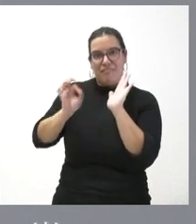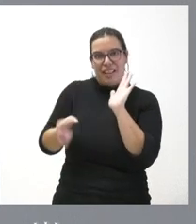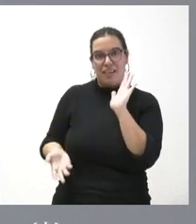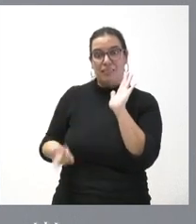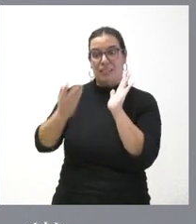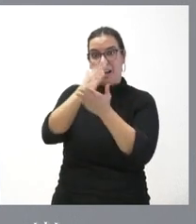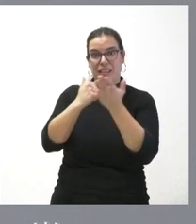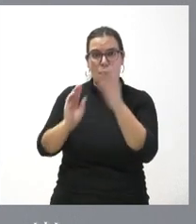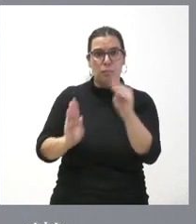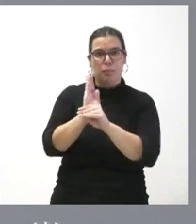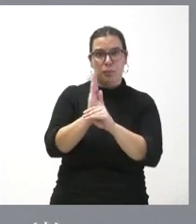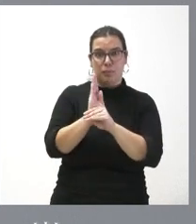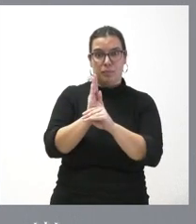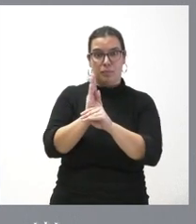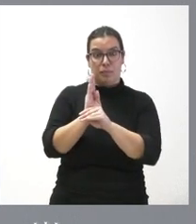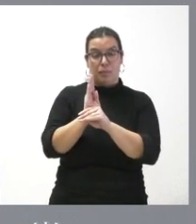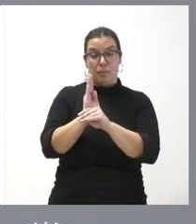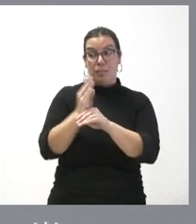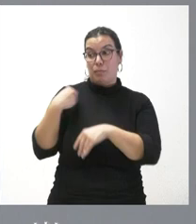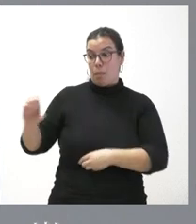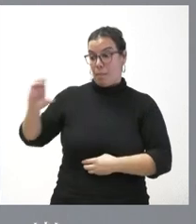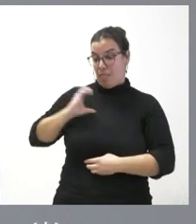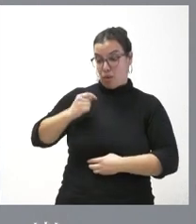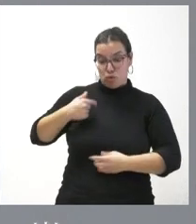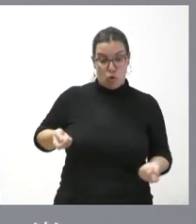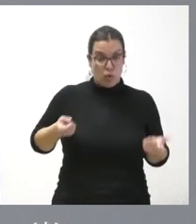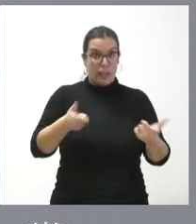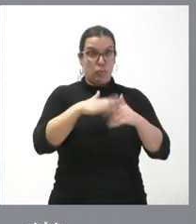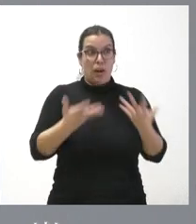y León tiene más coste en la prestación de los servicios públicos por sus condiciones